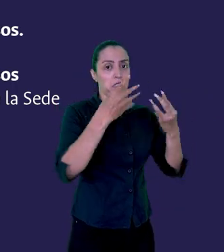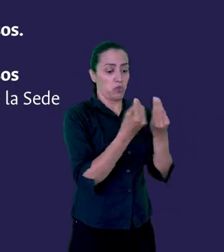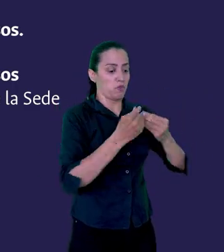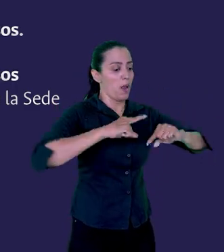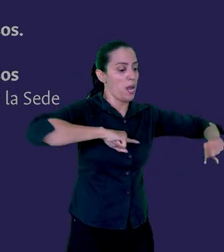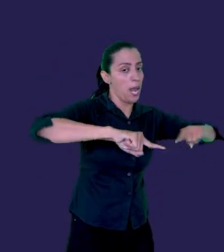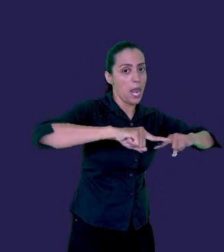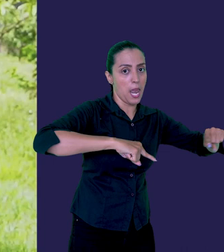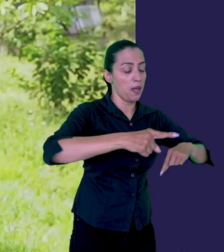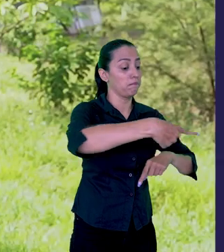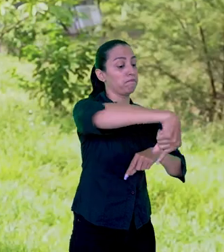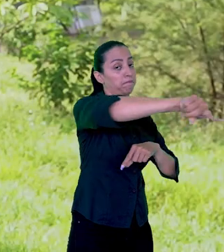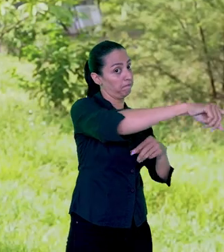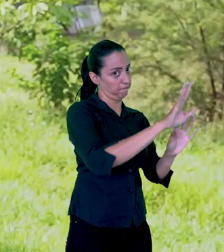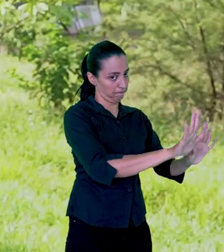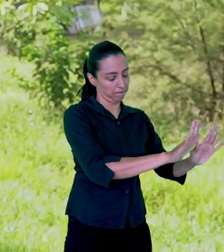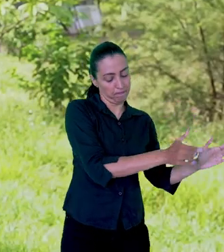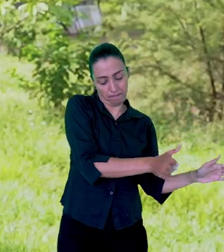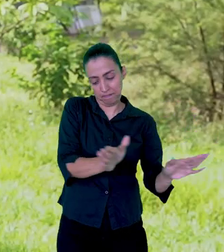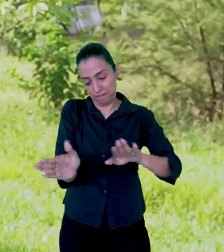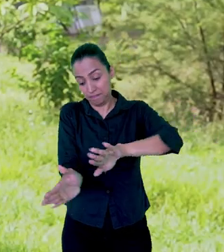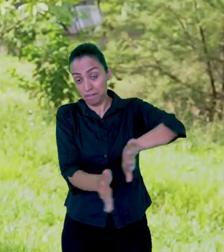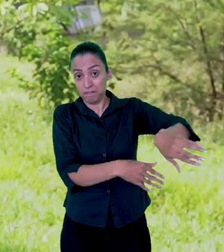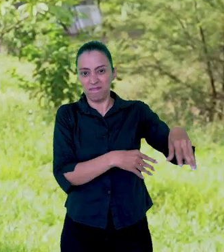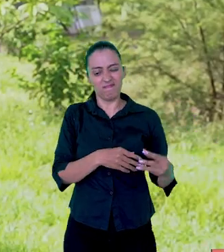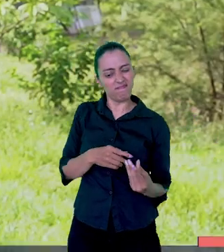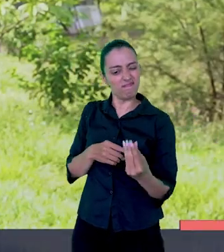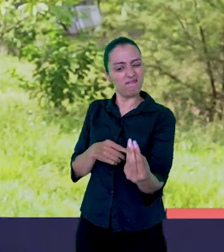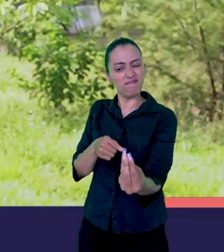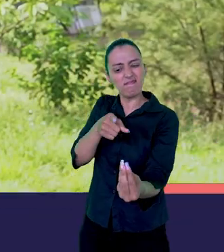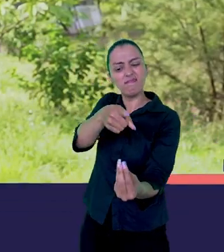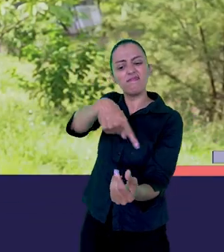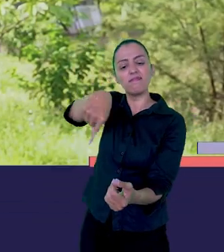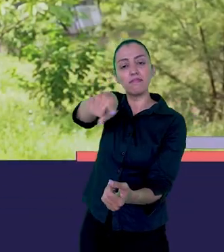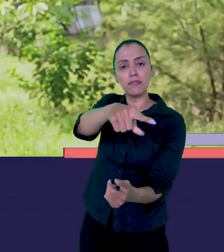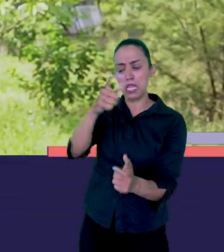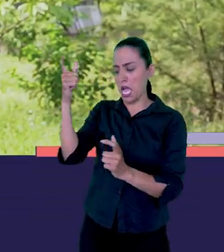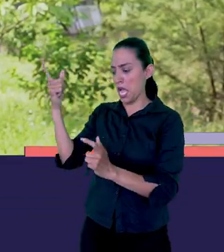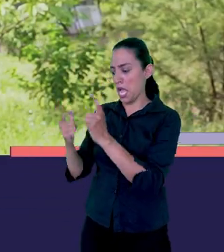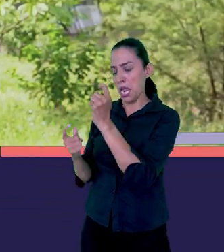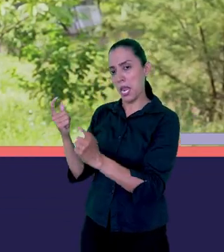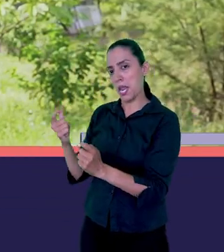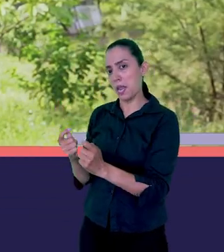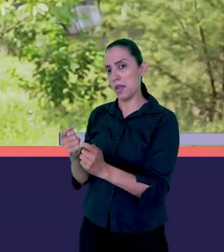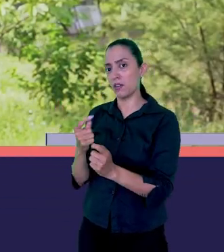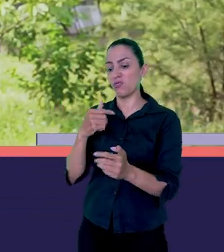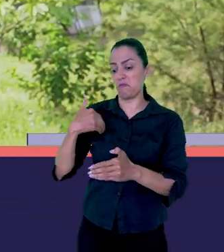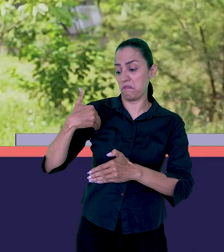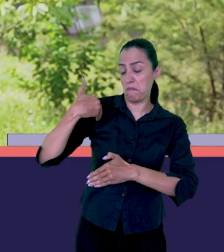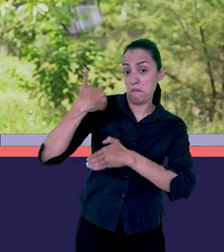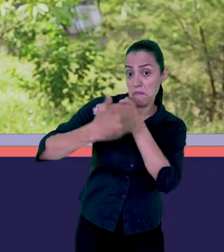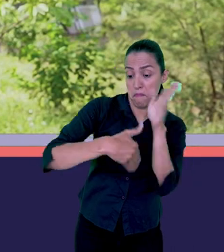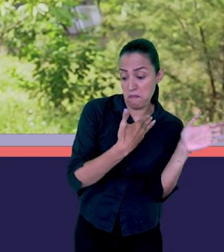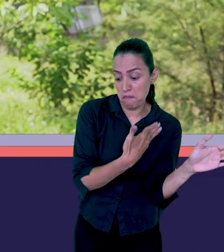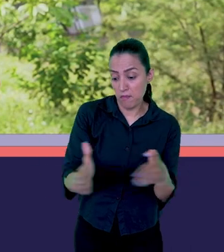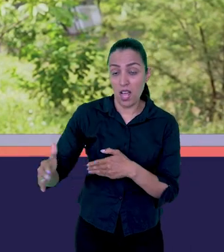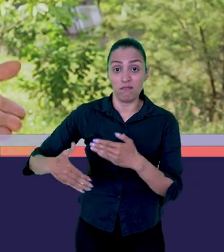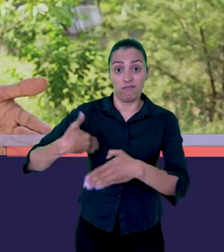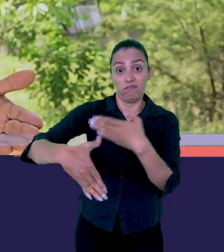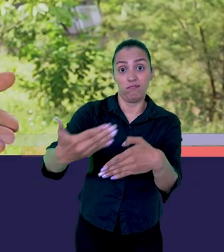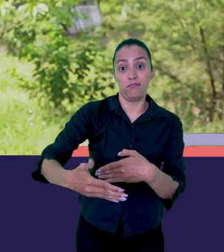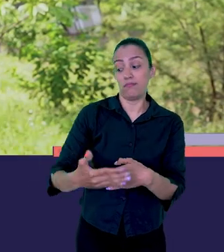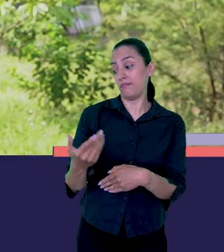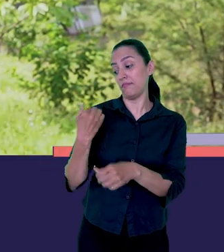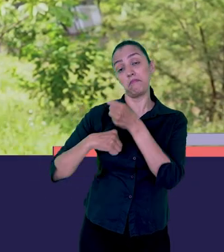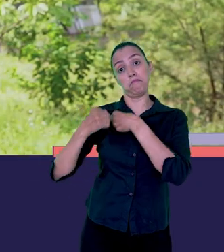y la operación de la sede. Por otra parte, terminamos de ejecutar recursos del plan de desarrollo anterior por 4